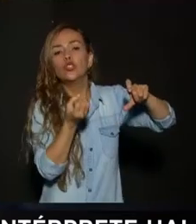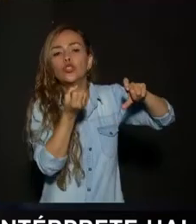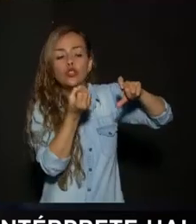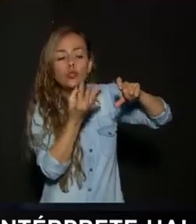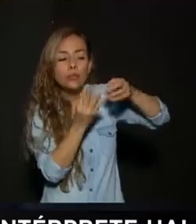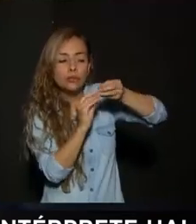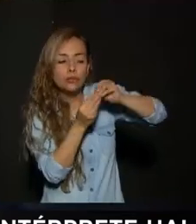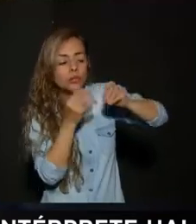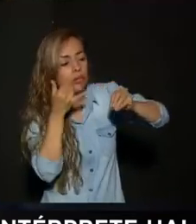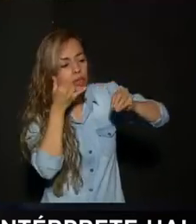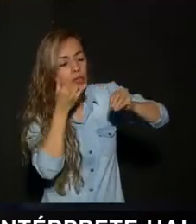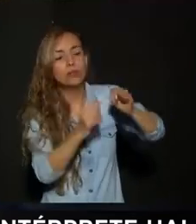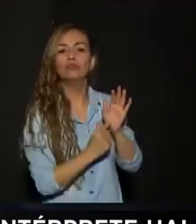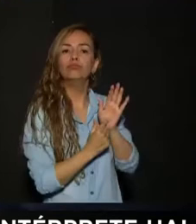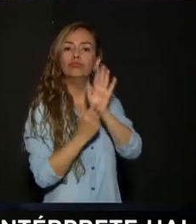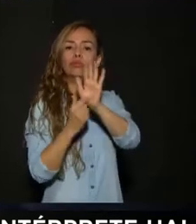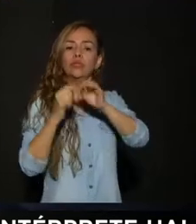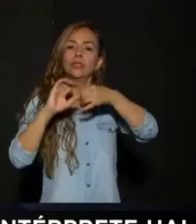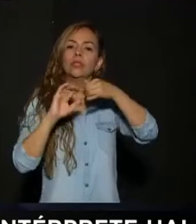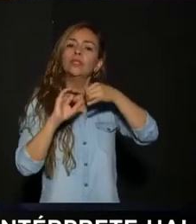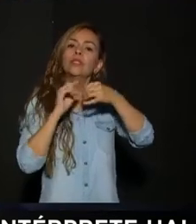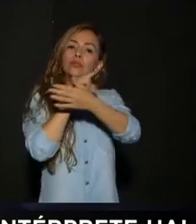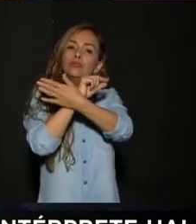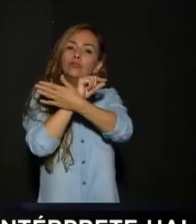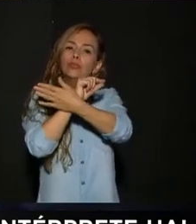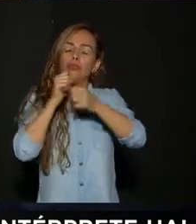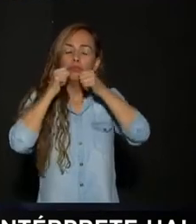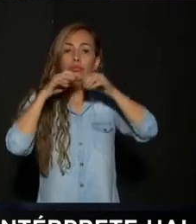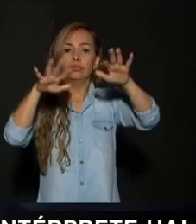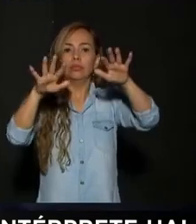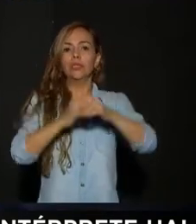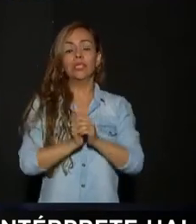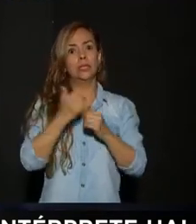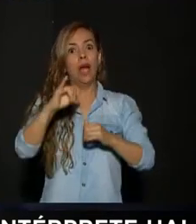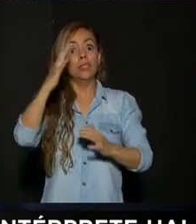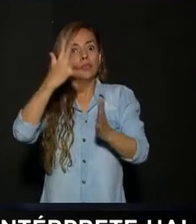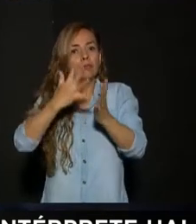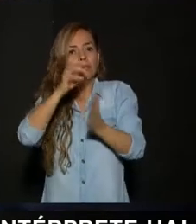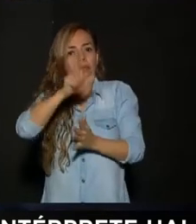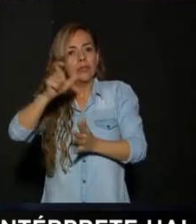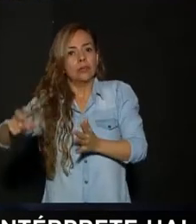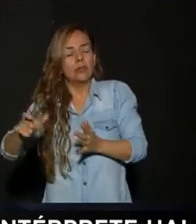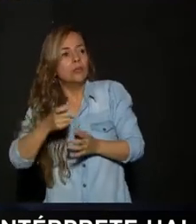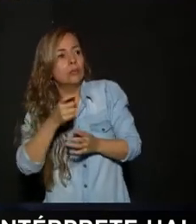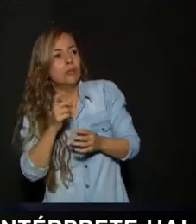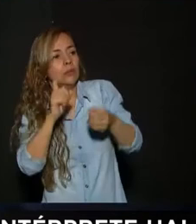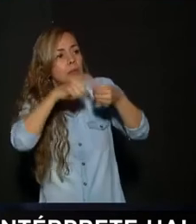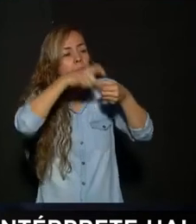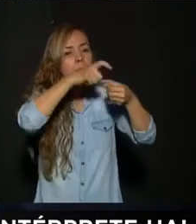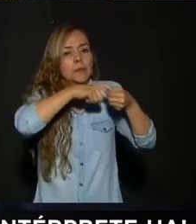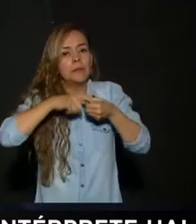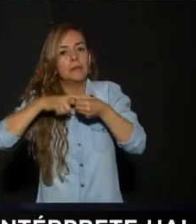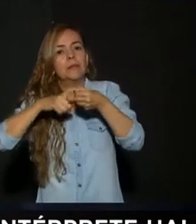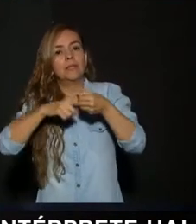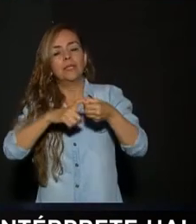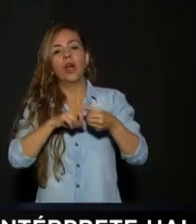la foto Y esa publicación Fácilmente La compartieron Cinco mil personas Entonces Ese señor Le publicación De esos días Que fue muy viral